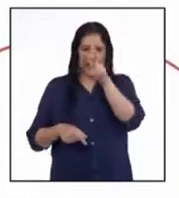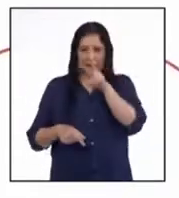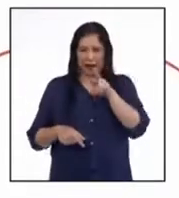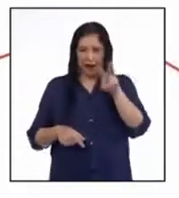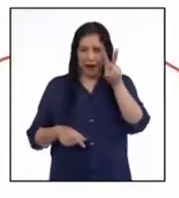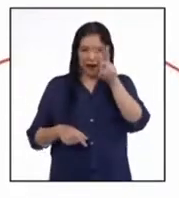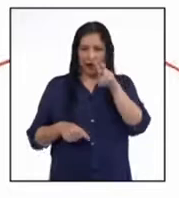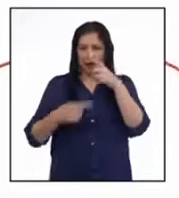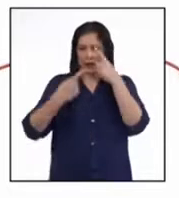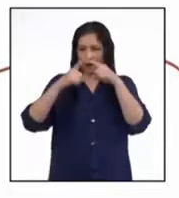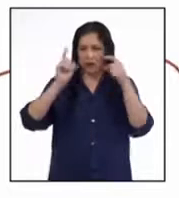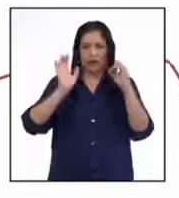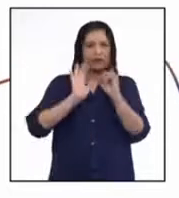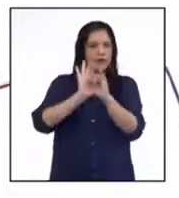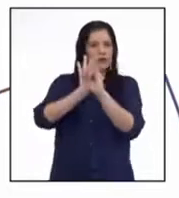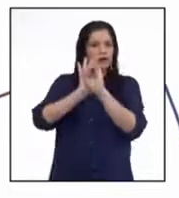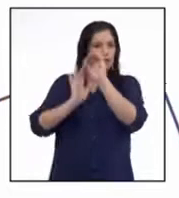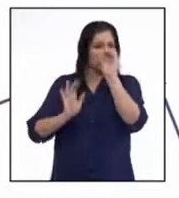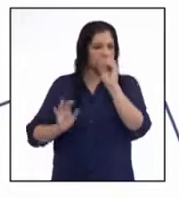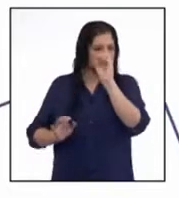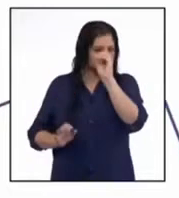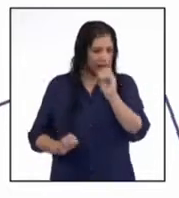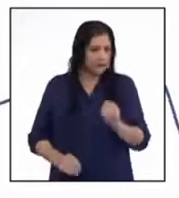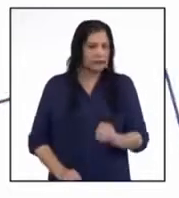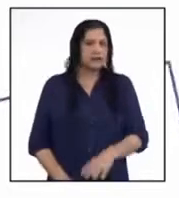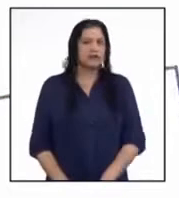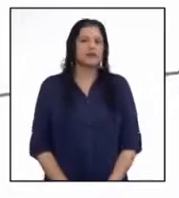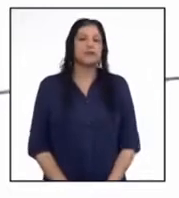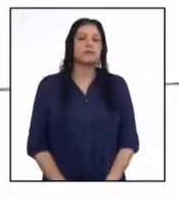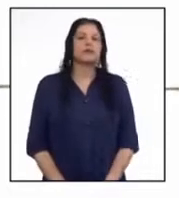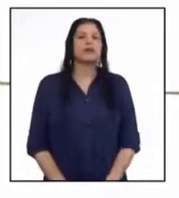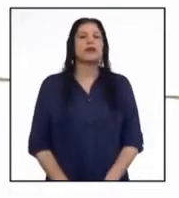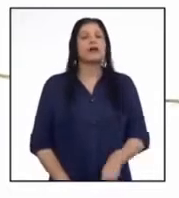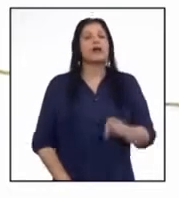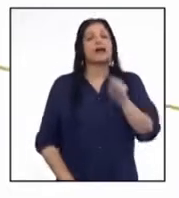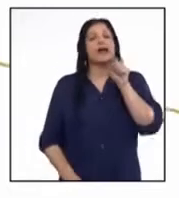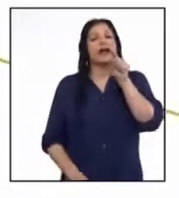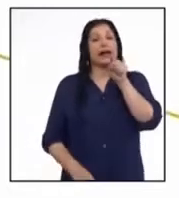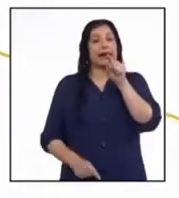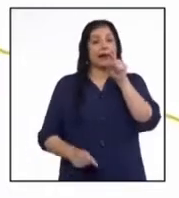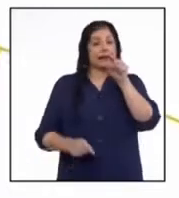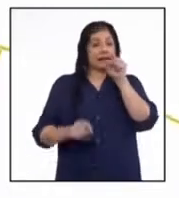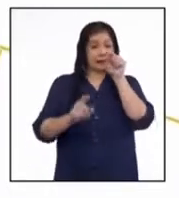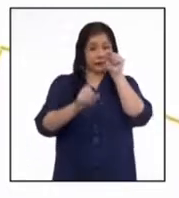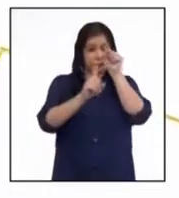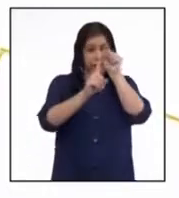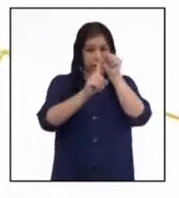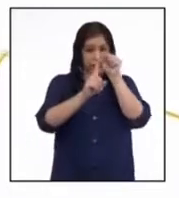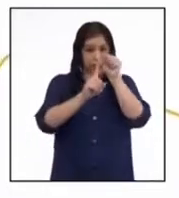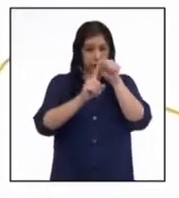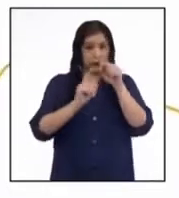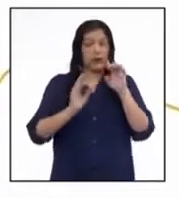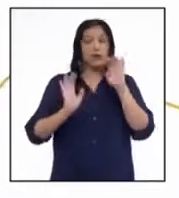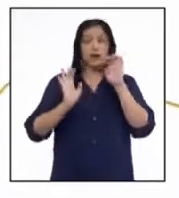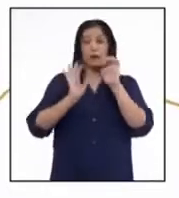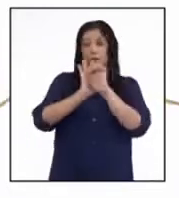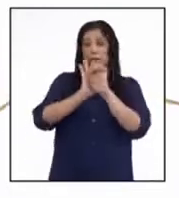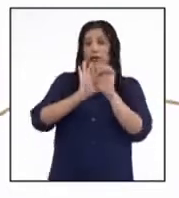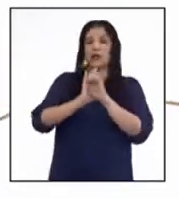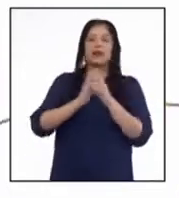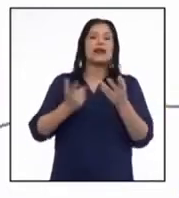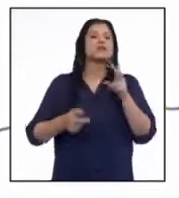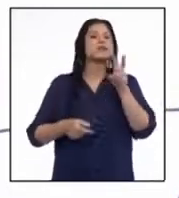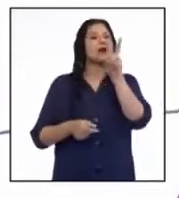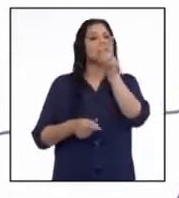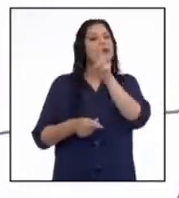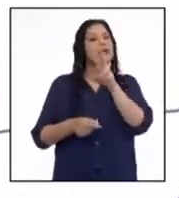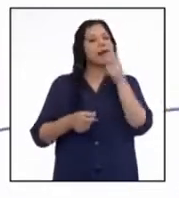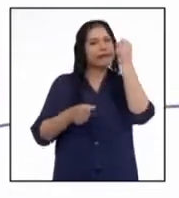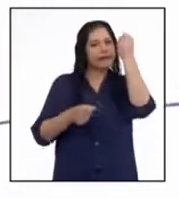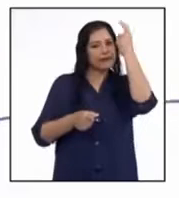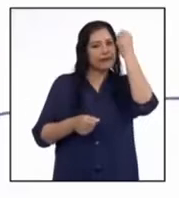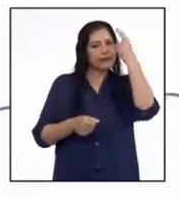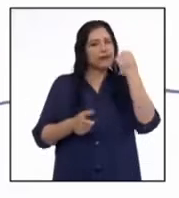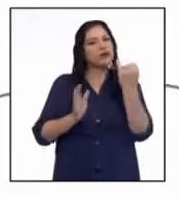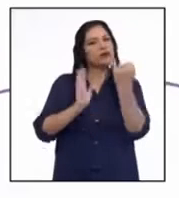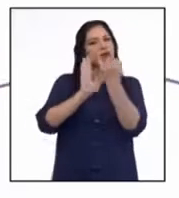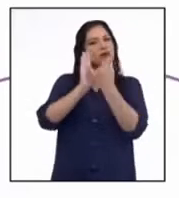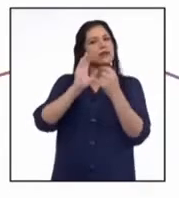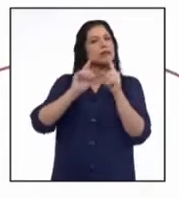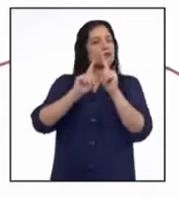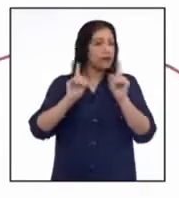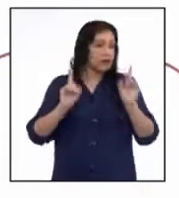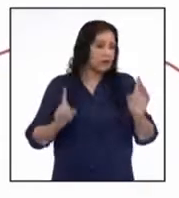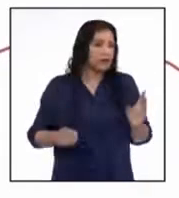a una variedad de gráficos estadísticos. En este caso particular, ya están dando lectura a este tipo de